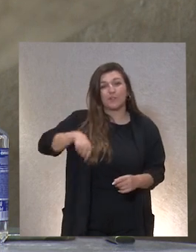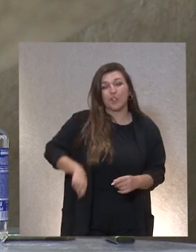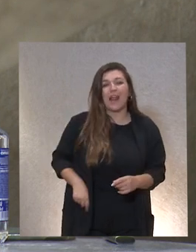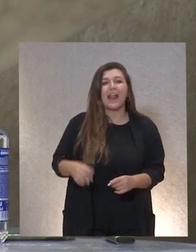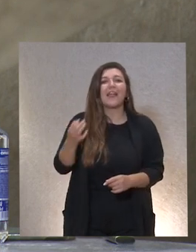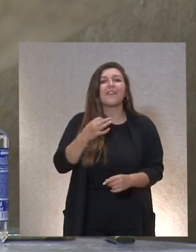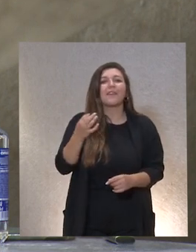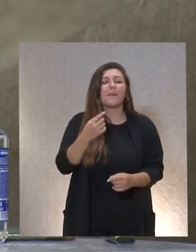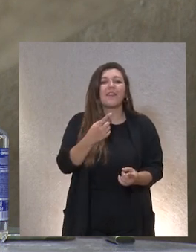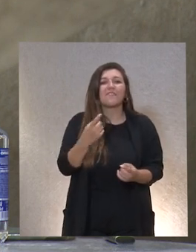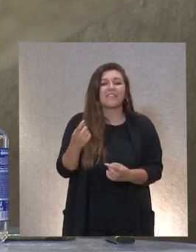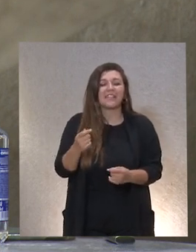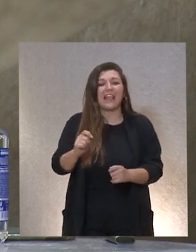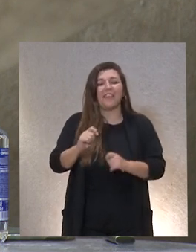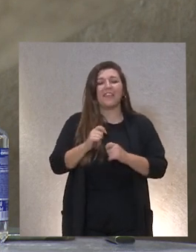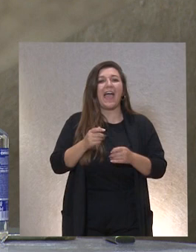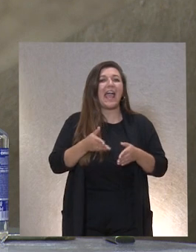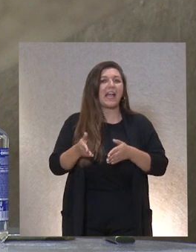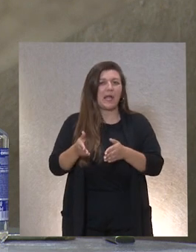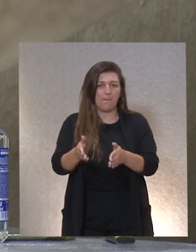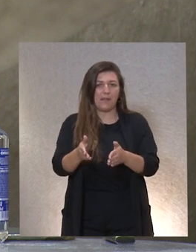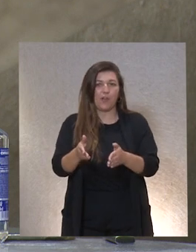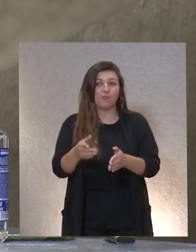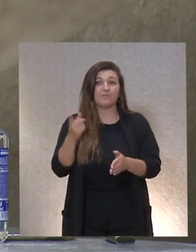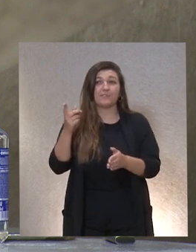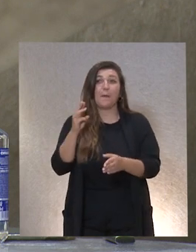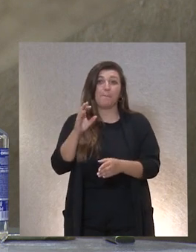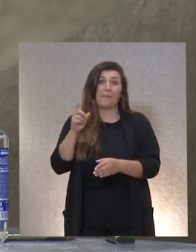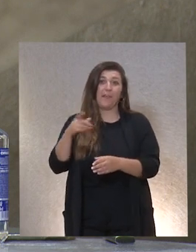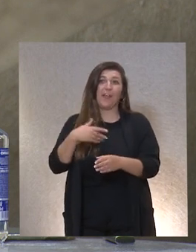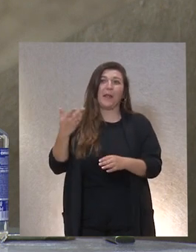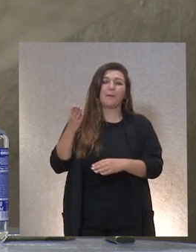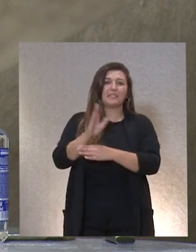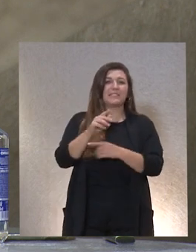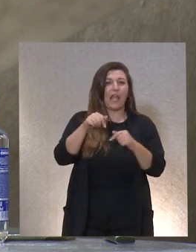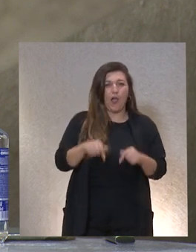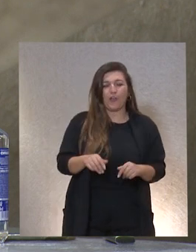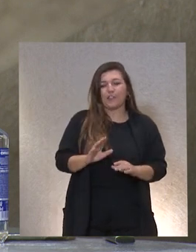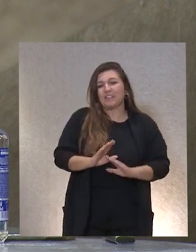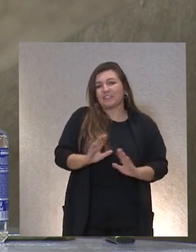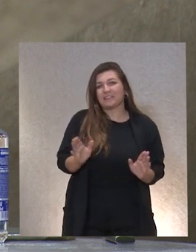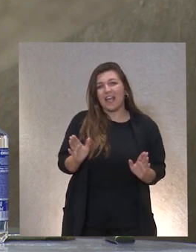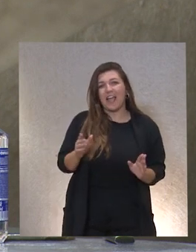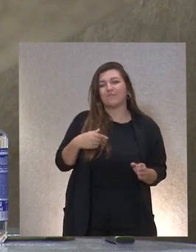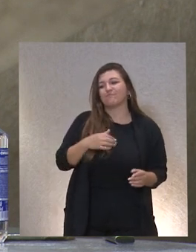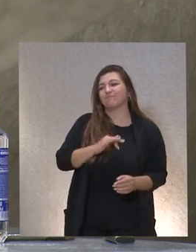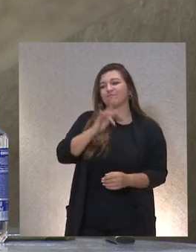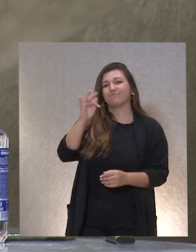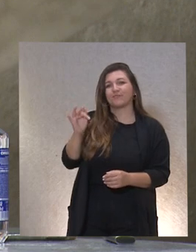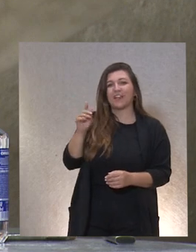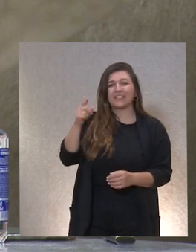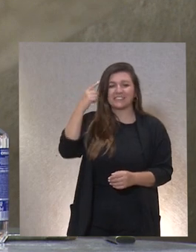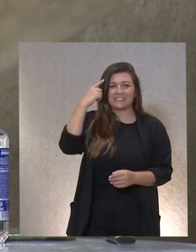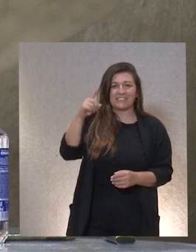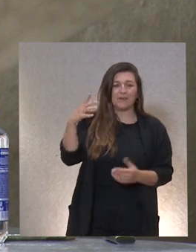una referencia un camino y eso es lo que Pedro nos va a presentar hoy yo sin más le cedo la palabra al que de verdad